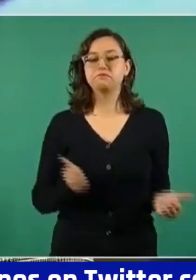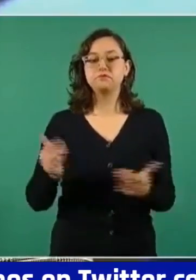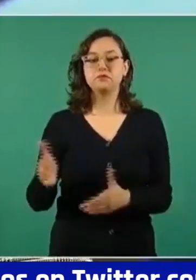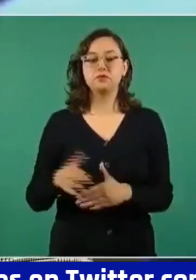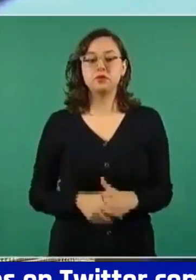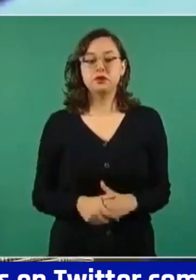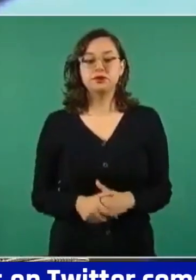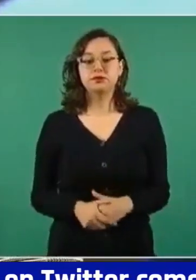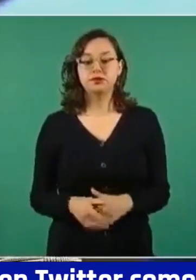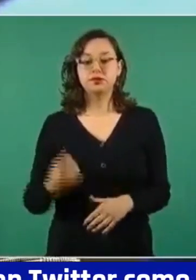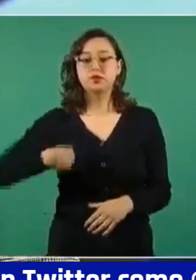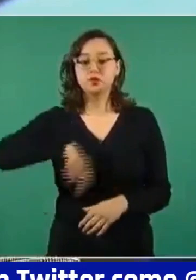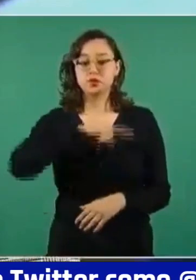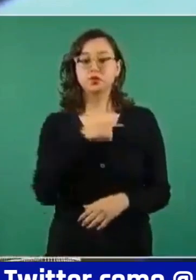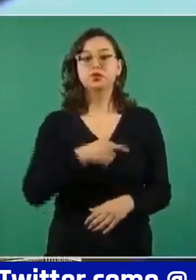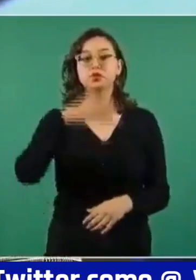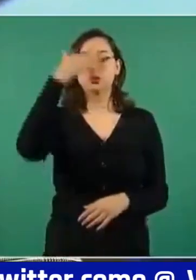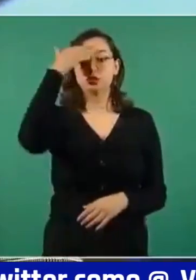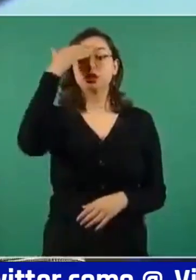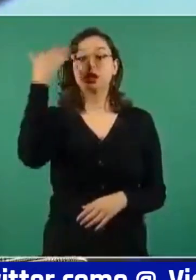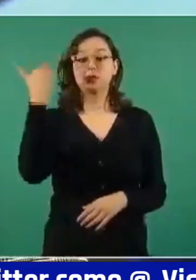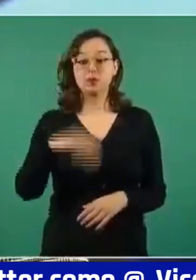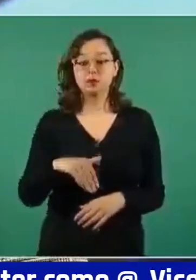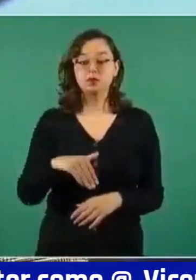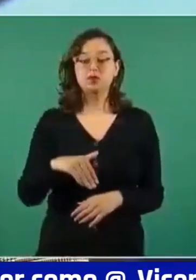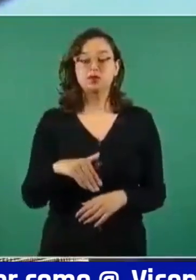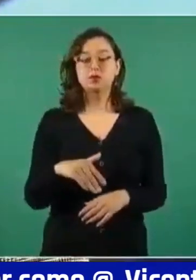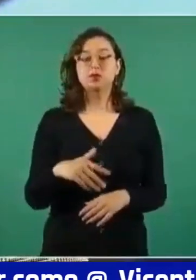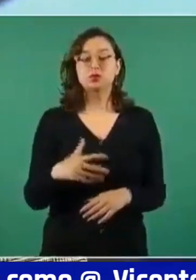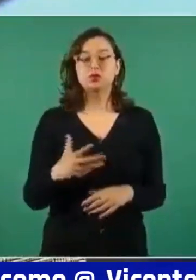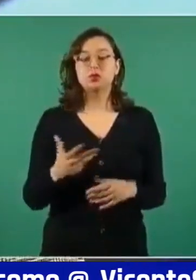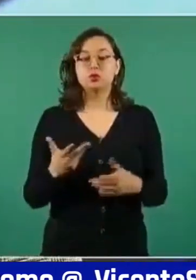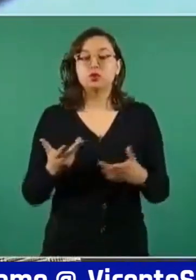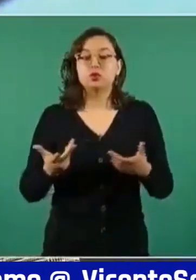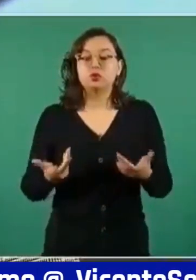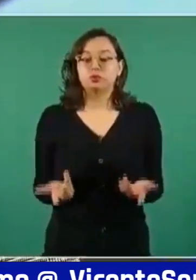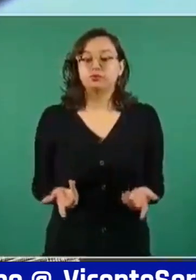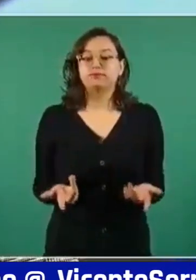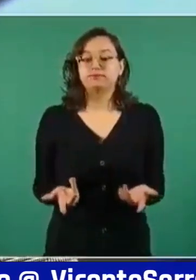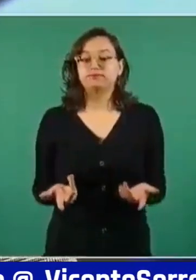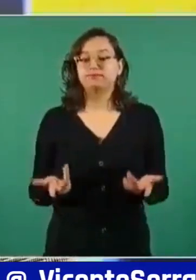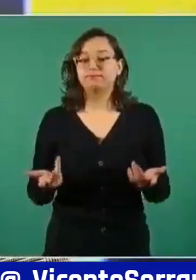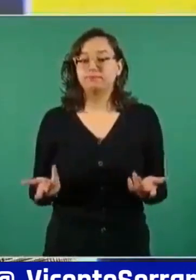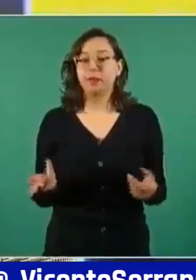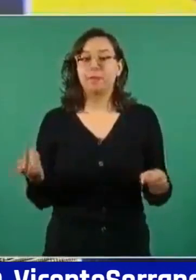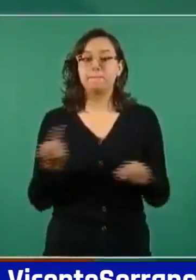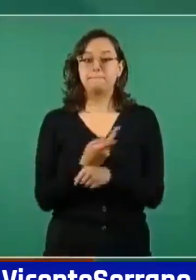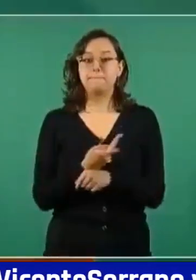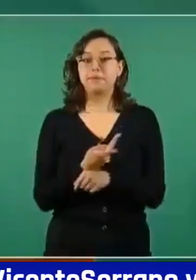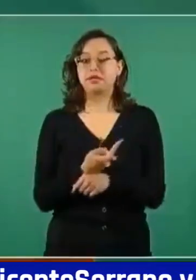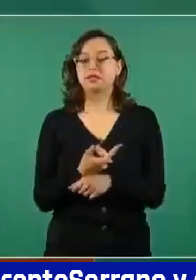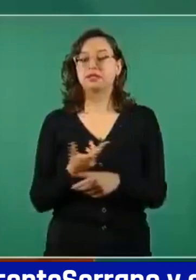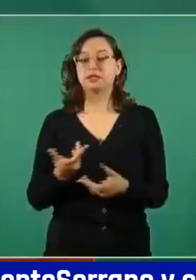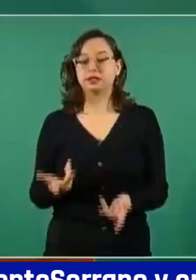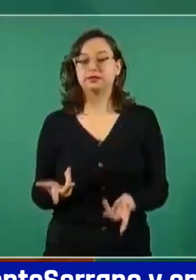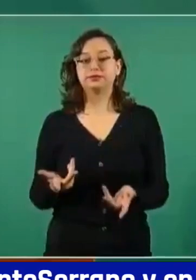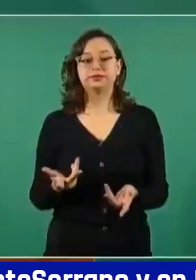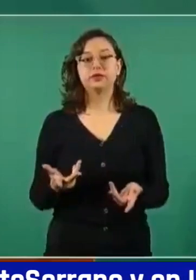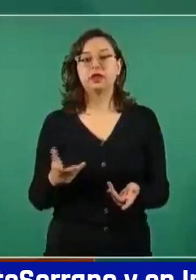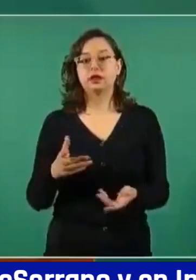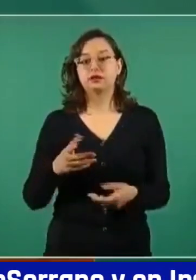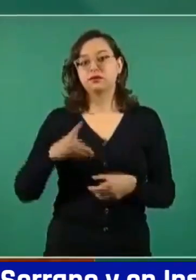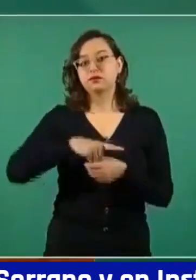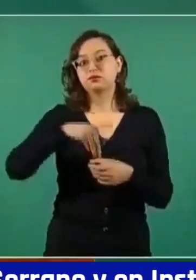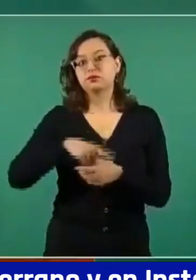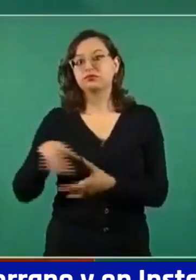lo sabemos, estamos atendiendo todo lo que estamos recabando de ayuda